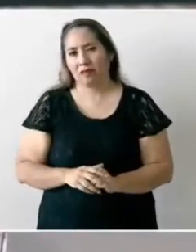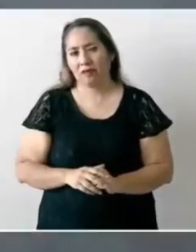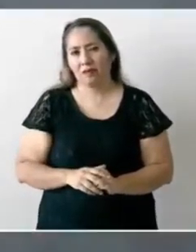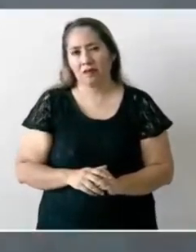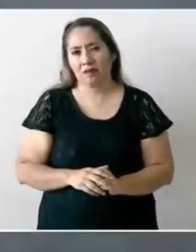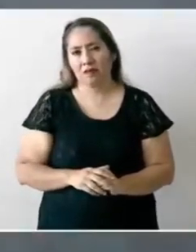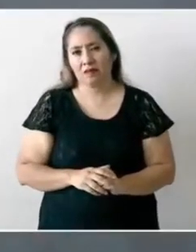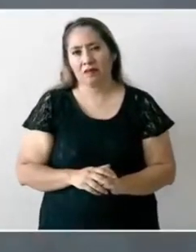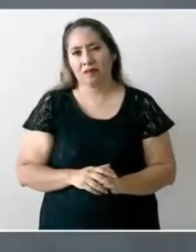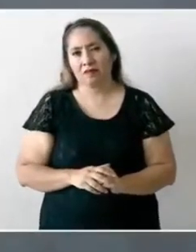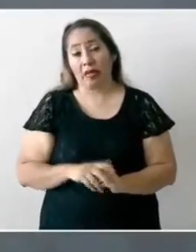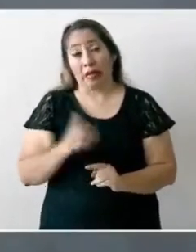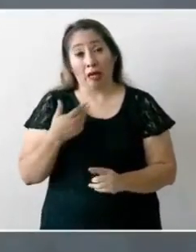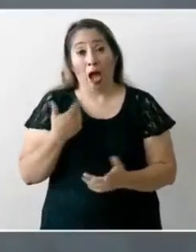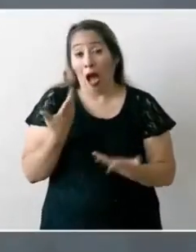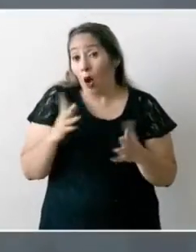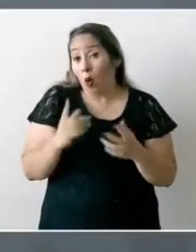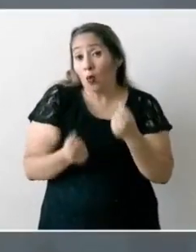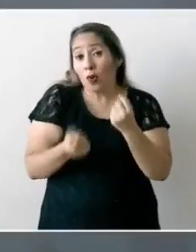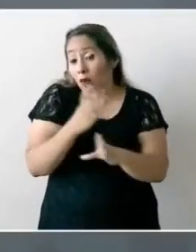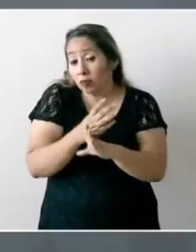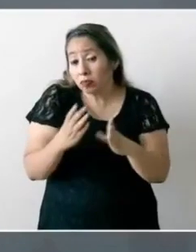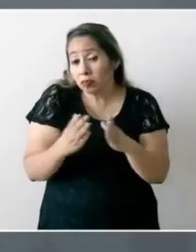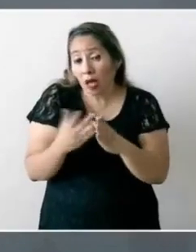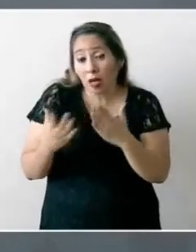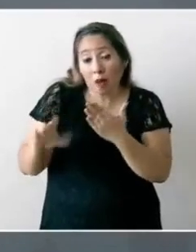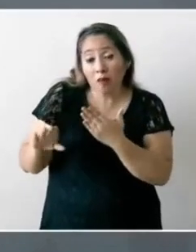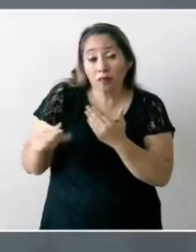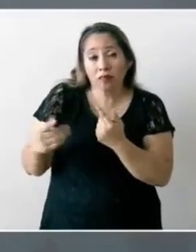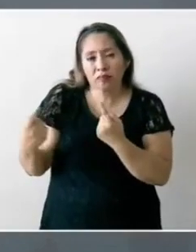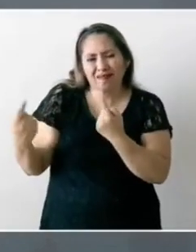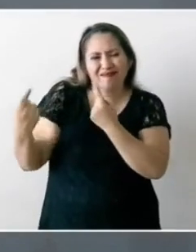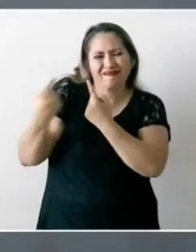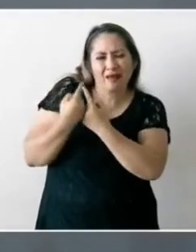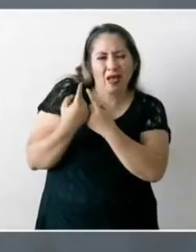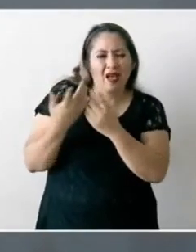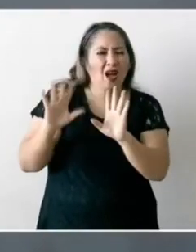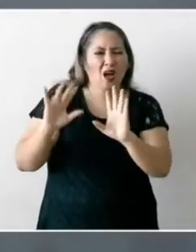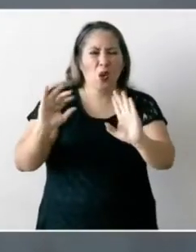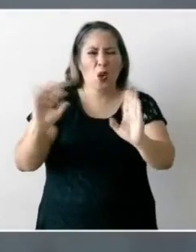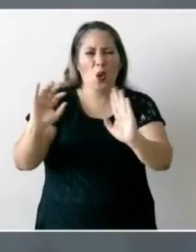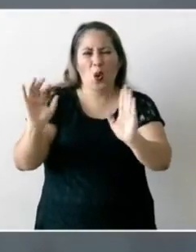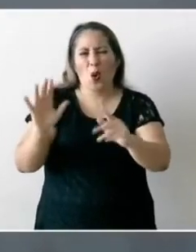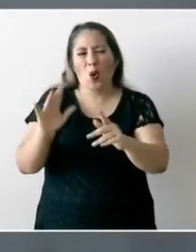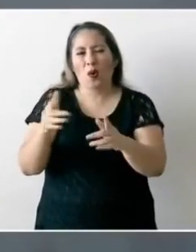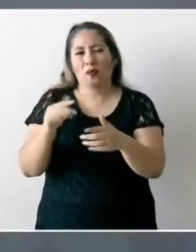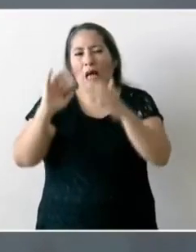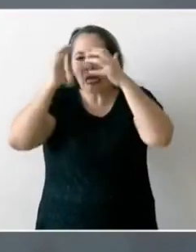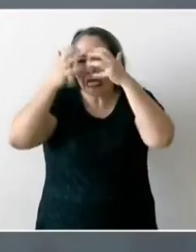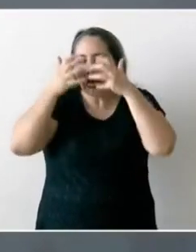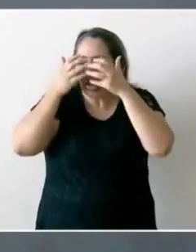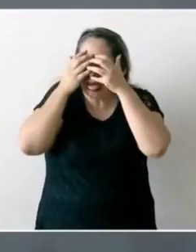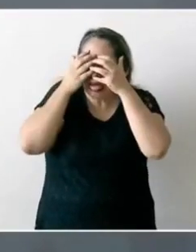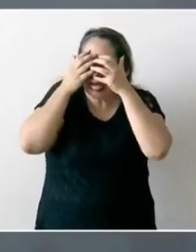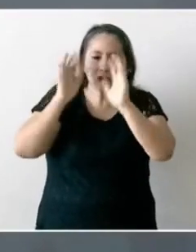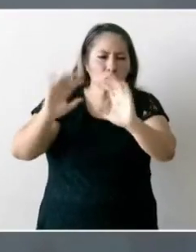nos vaya a afectar no caer en una trampa porque